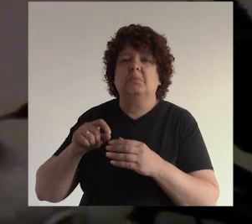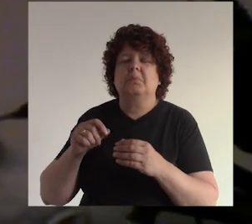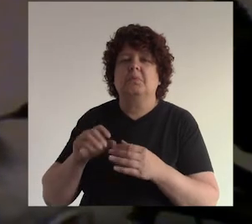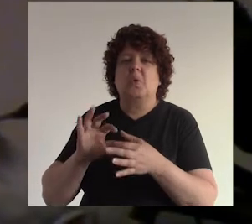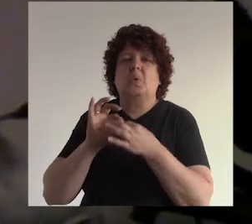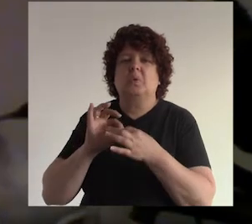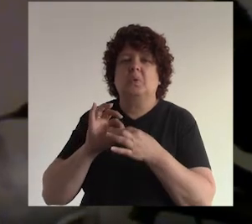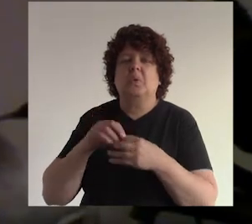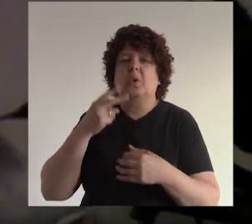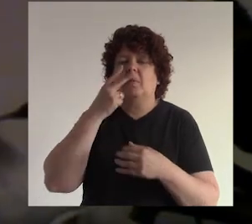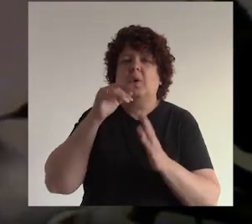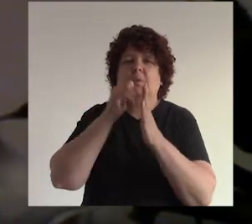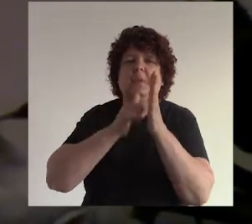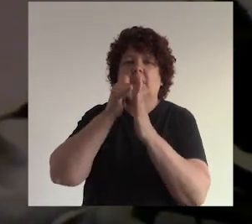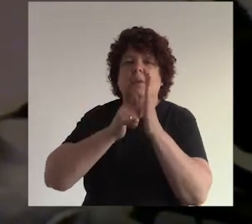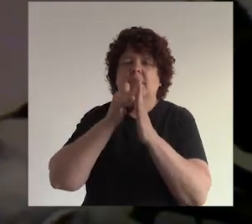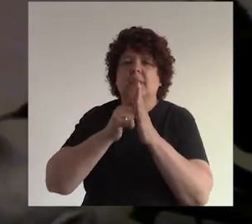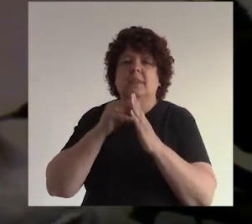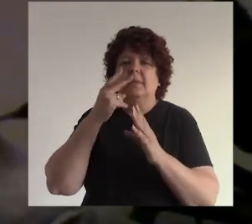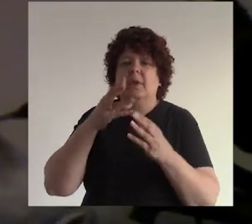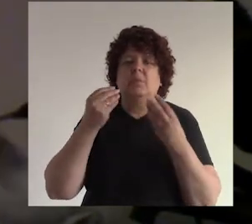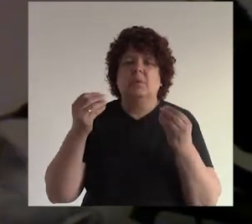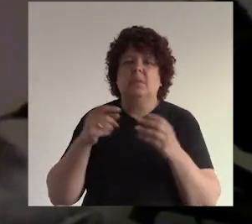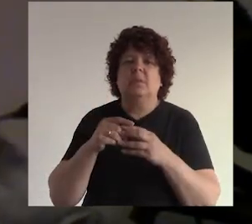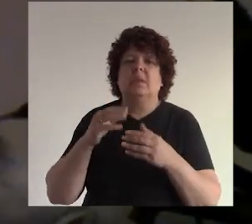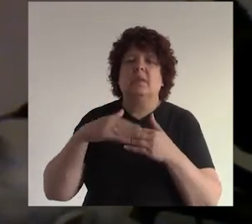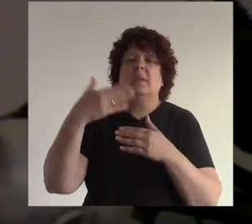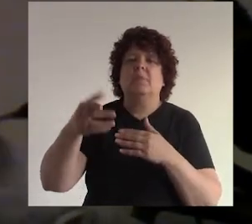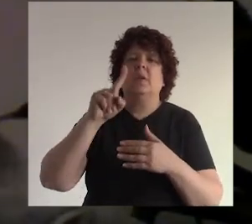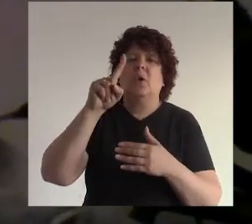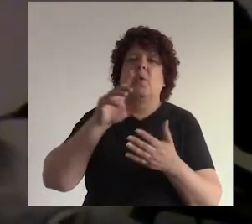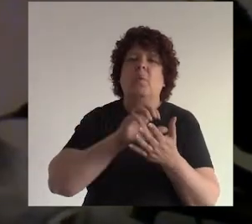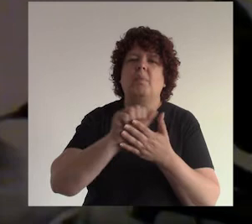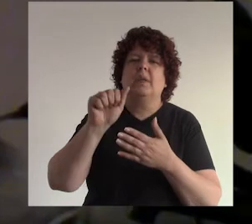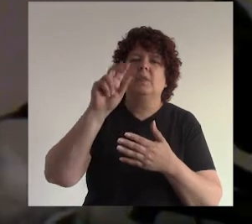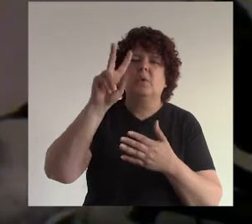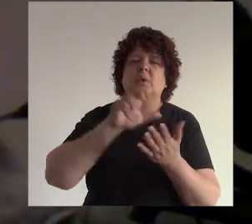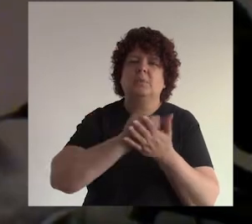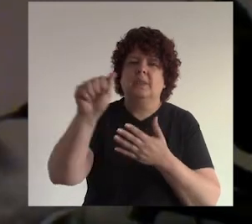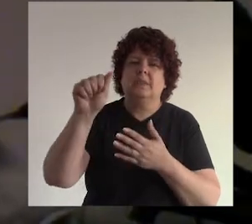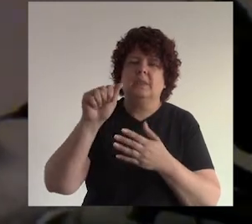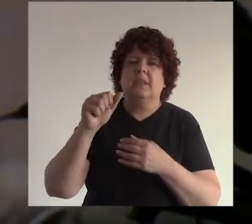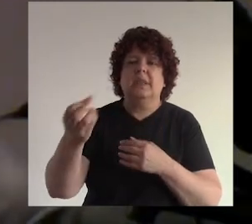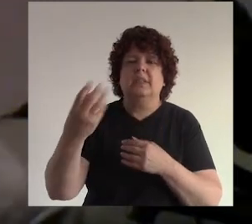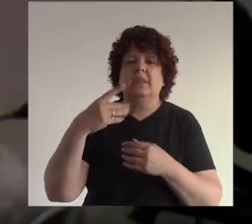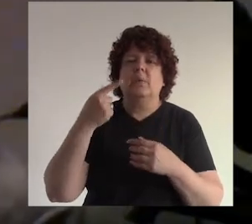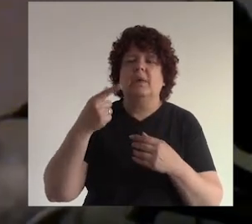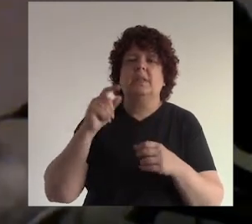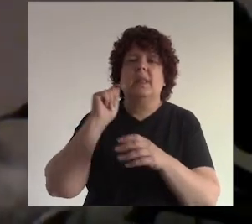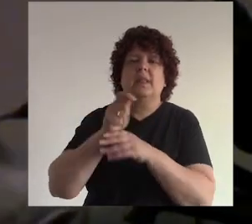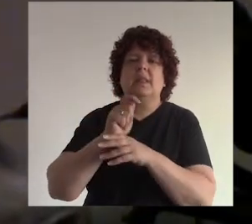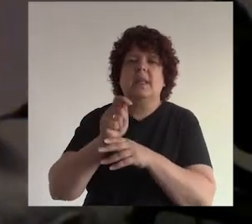y veo sus videos y de repente él después de un mes o dos meses que estoy viendo sus videos él dice